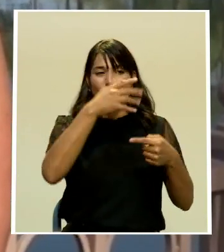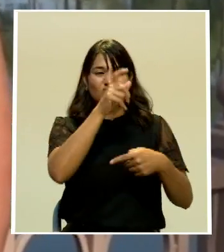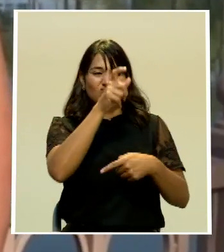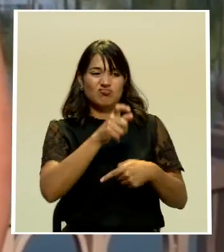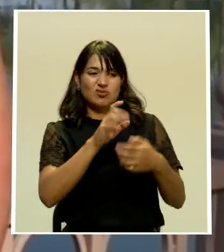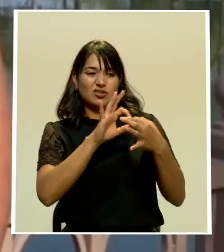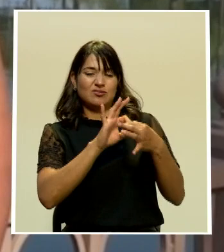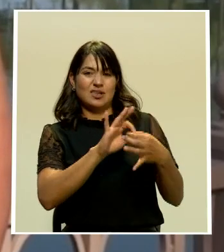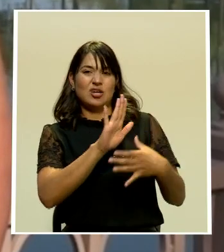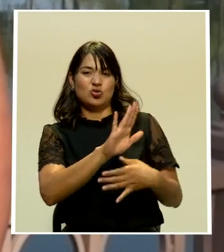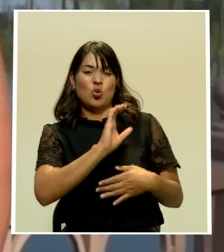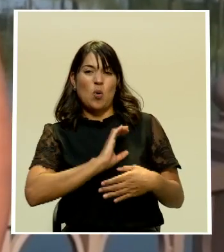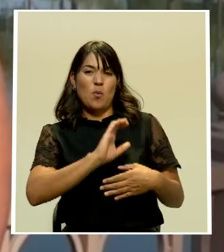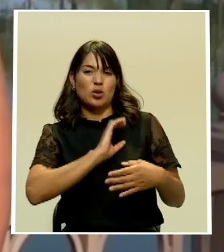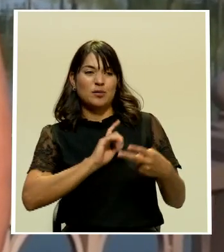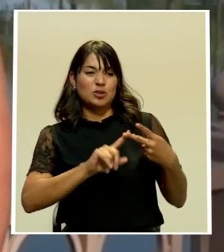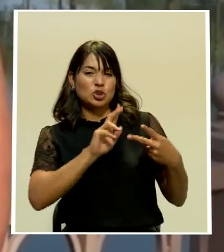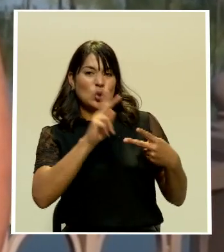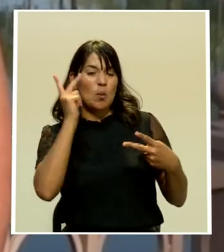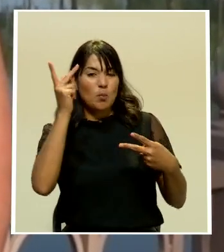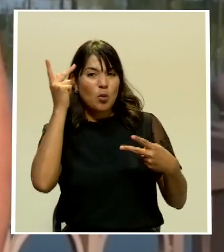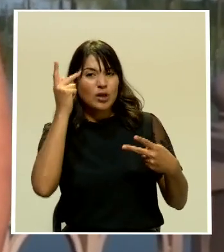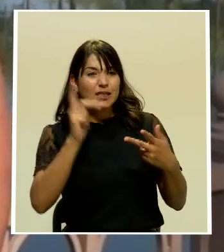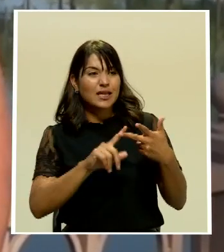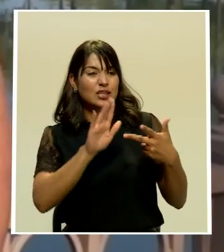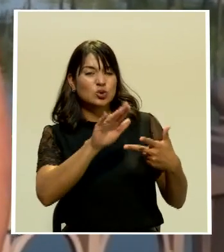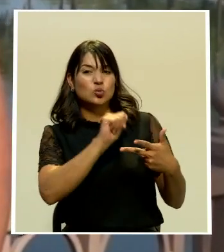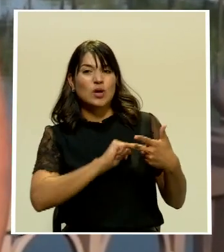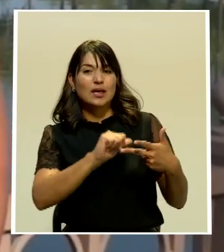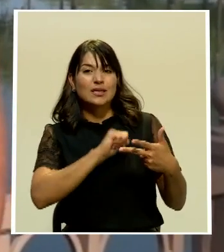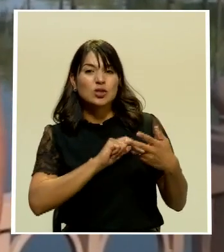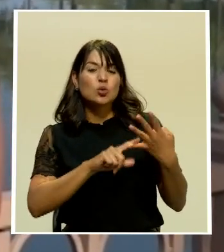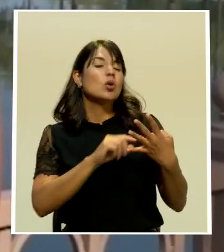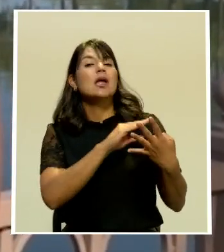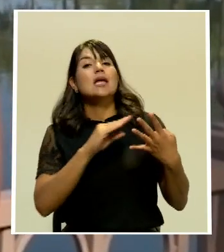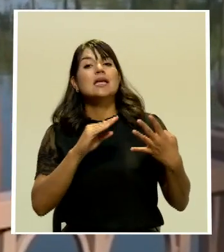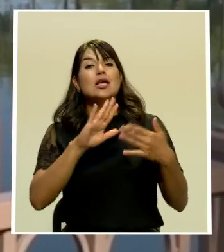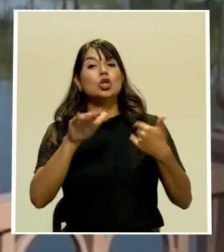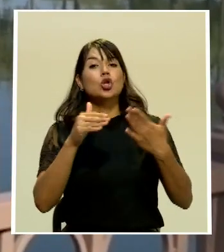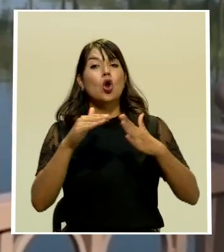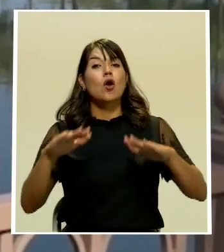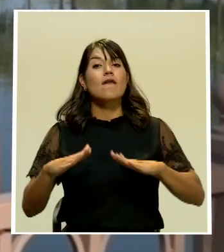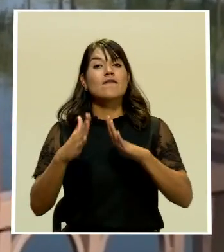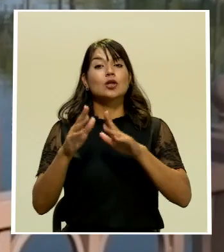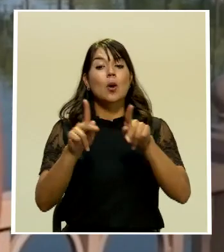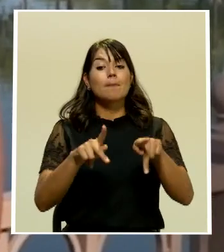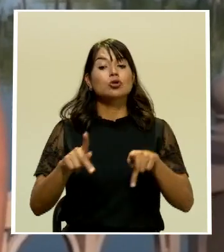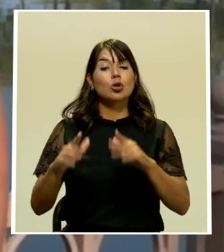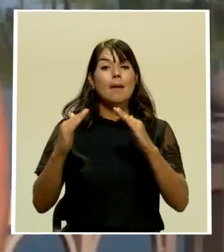comportamiento sobre sus políticas sobre lo que han pasado los habitantes de Arizona en los últimos 7 meses